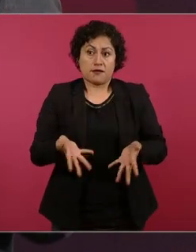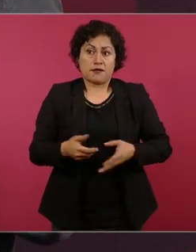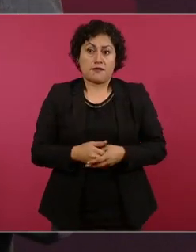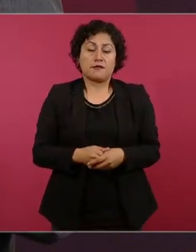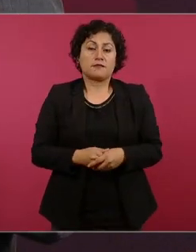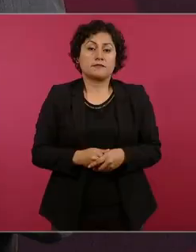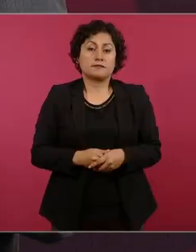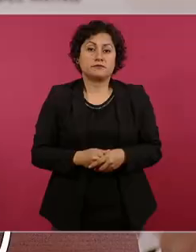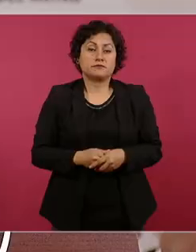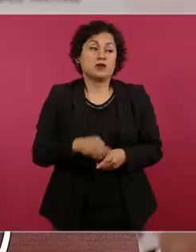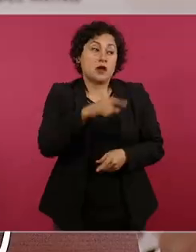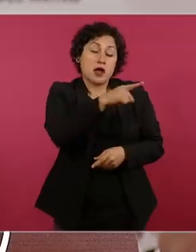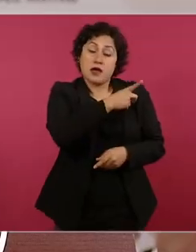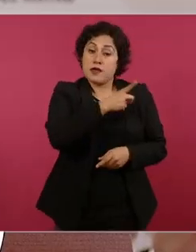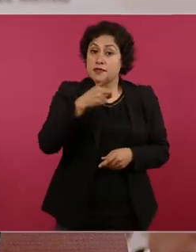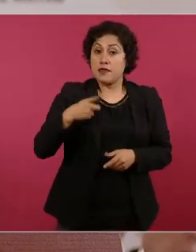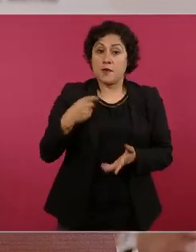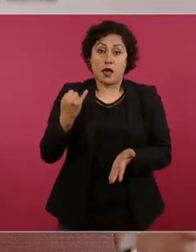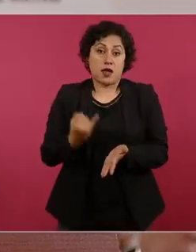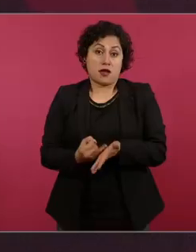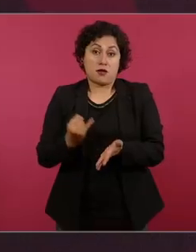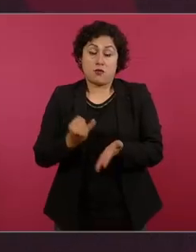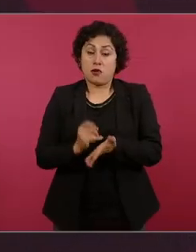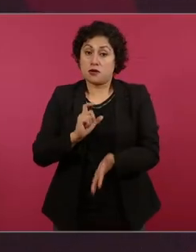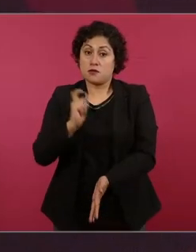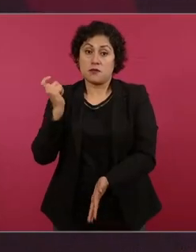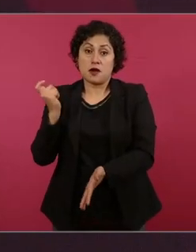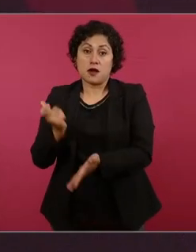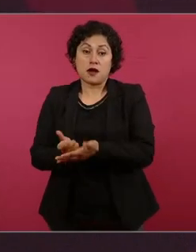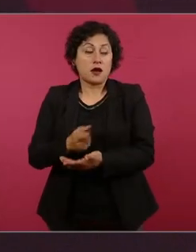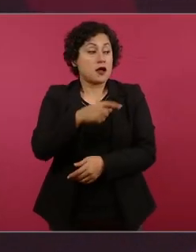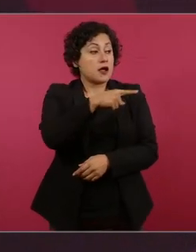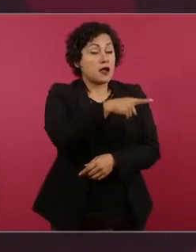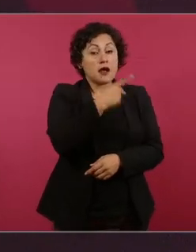pública entonces él no aceptó